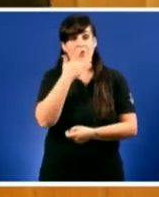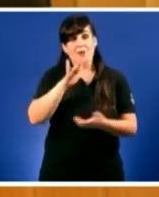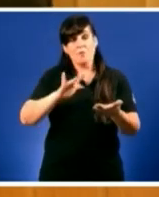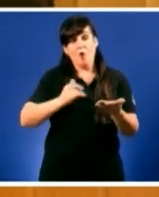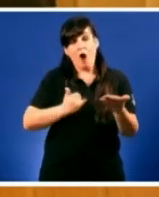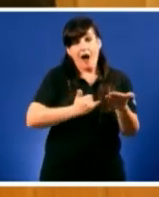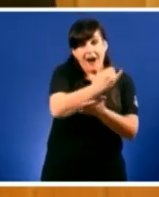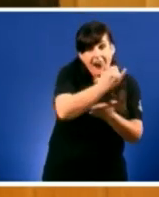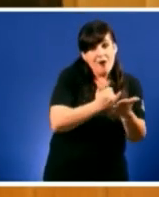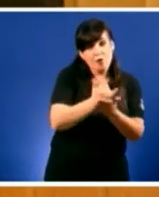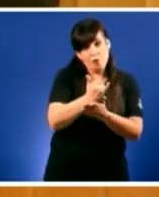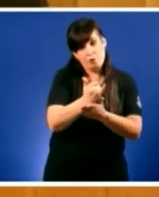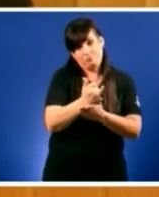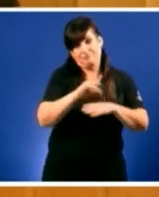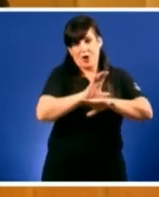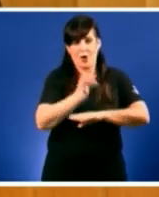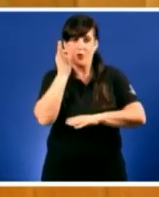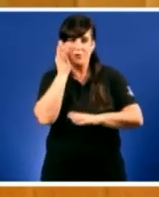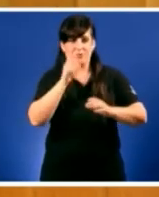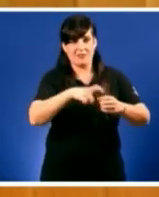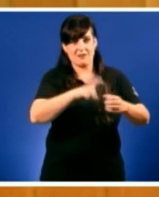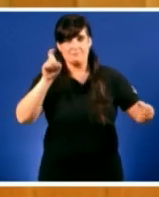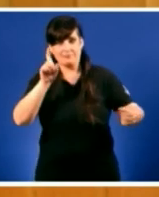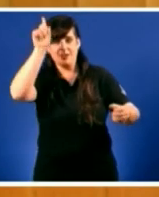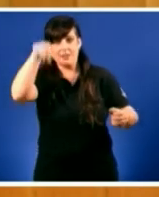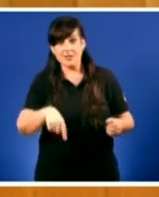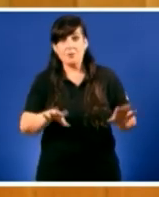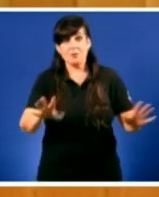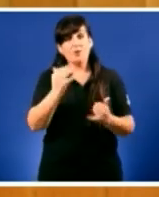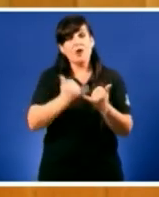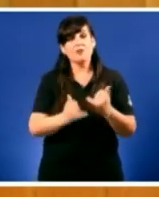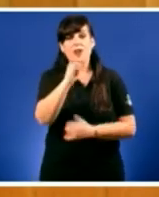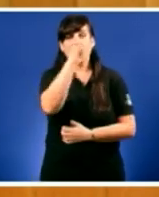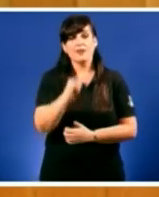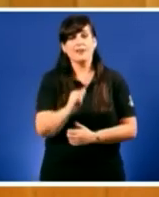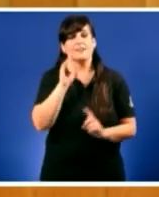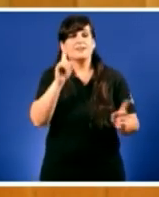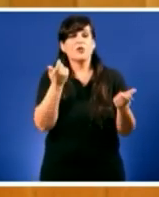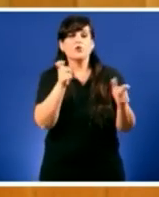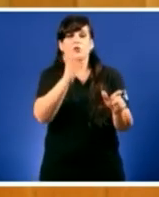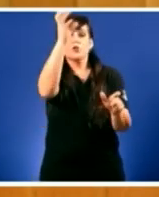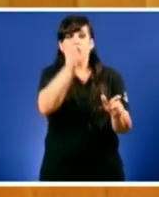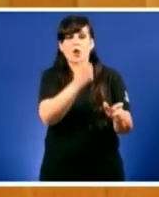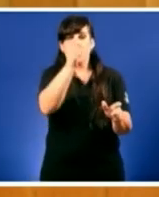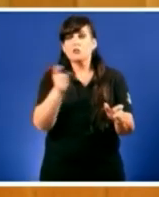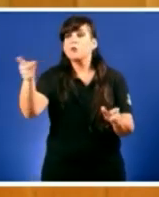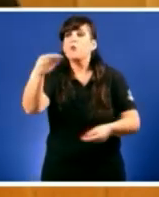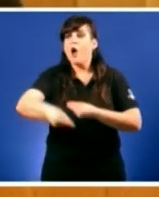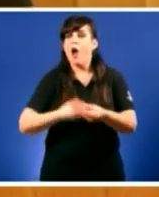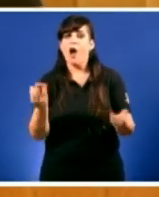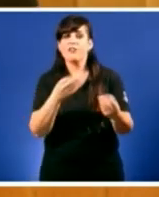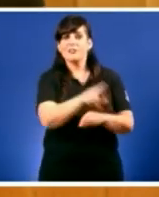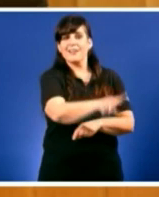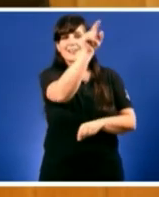Pero vostede na crise do setor leiteiro o único que fai é aplaudir o que se decide en Madrid. Aplaudir